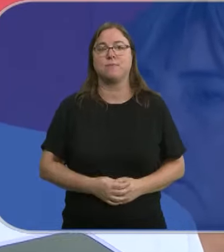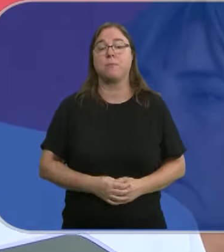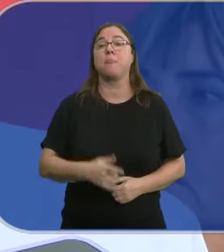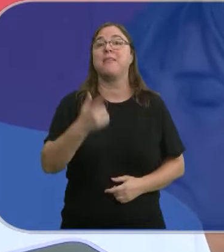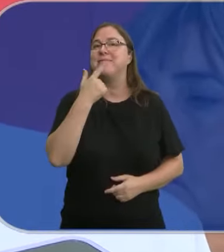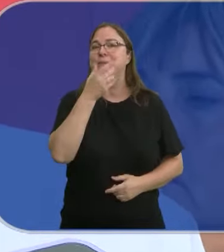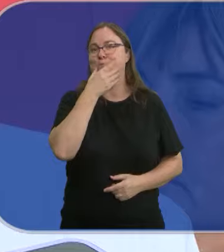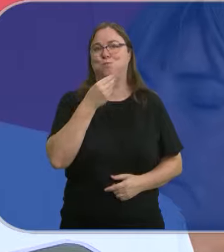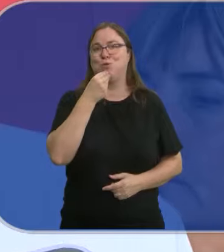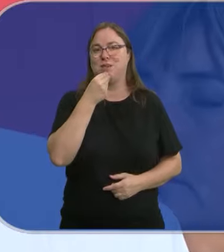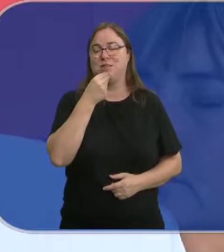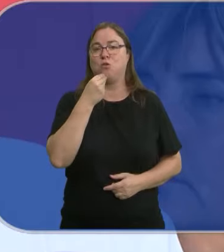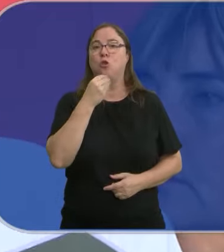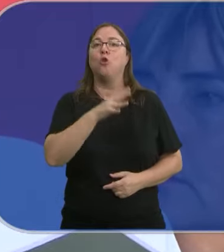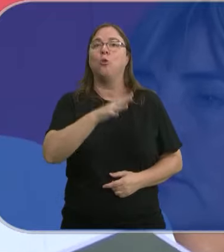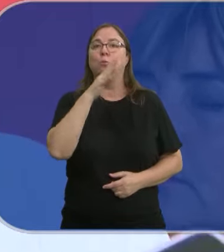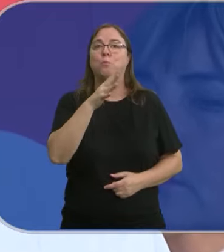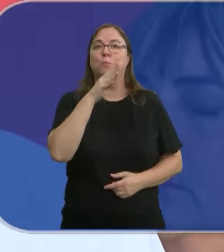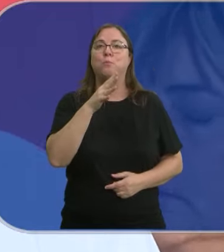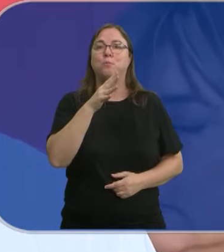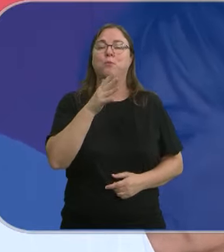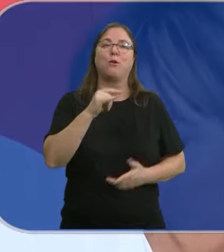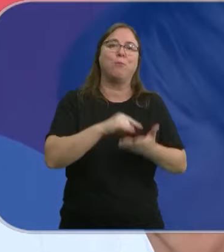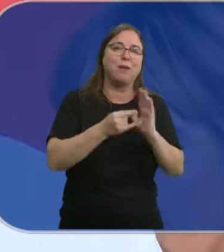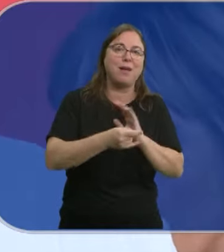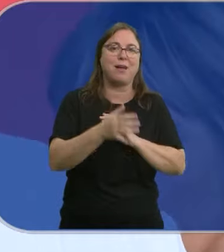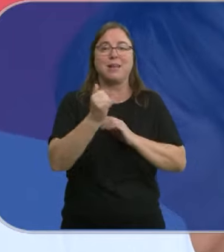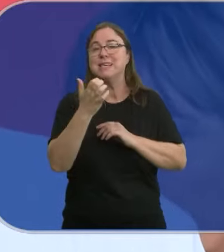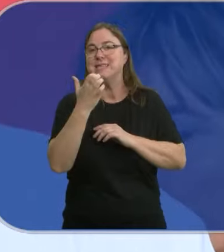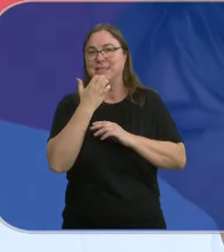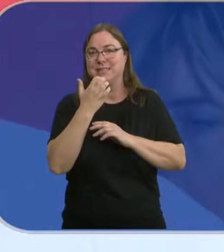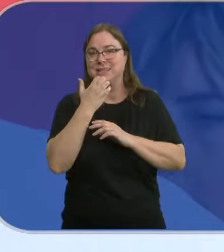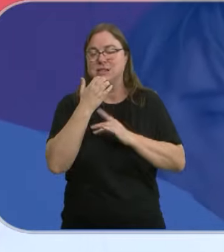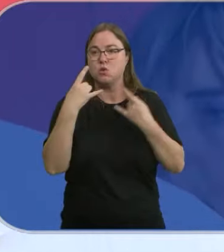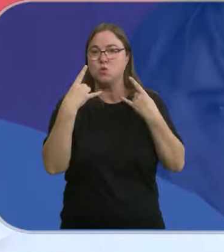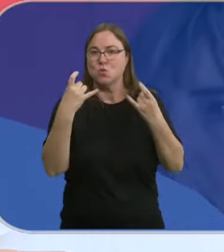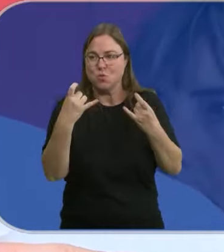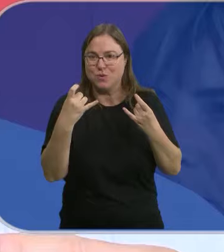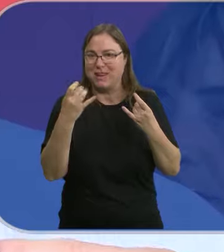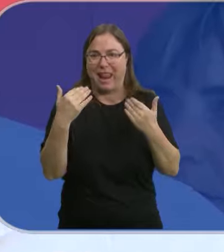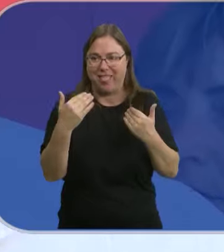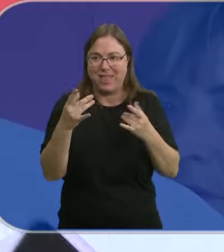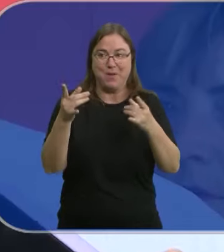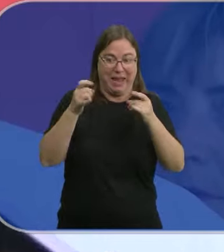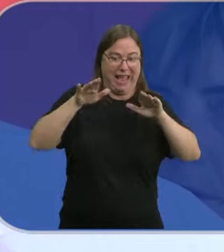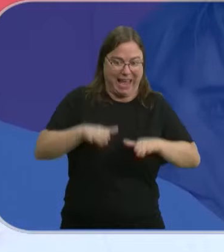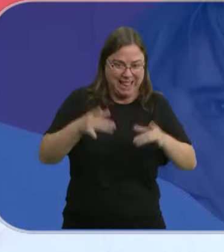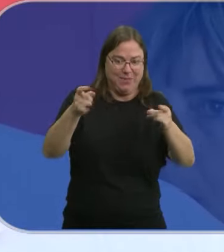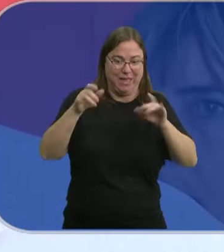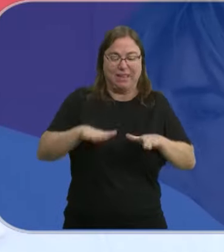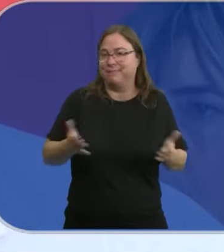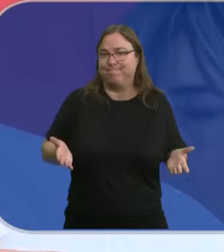que hacer atractivo, porque por mucho plan que podamos tener, si no conseguimos atraer y que vengan a quedarse,